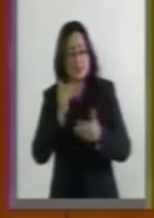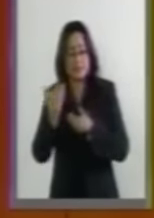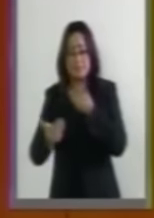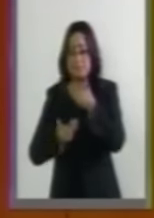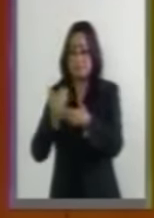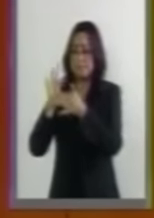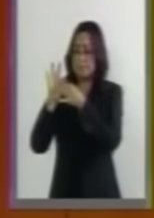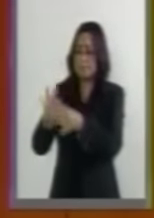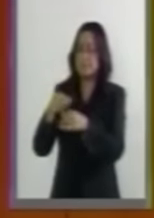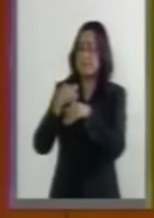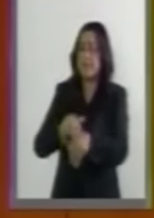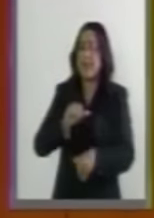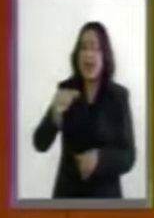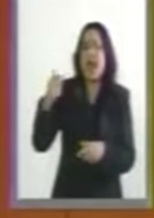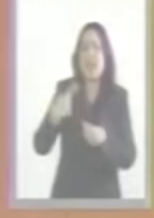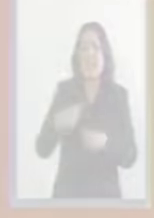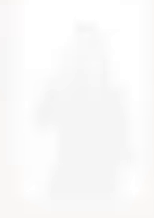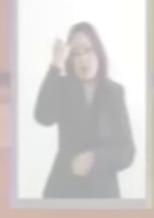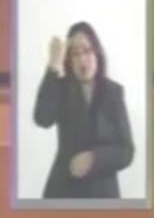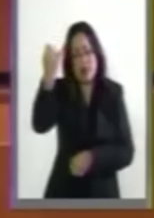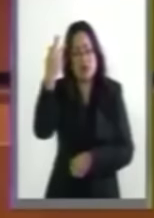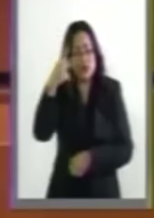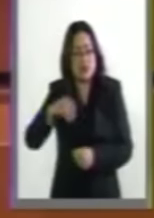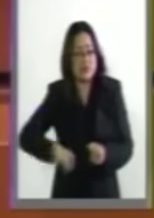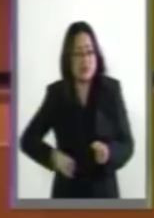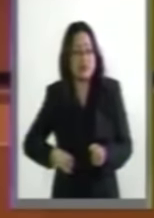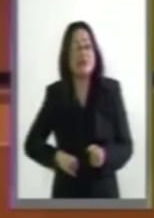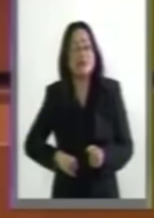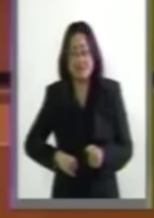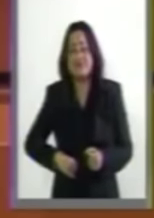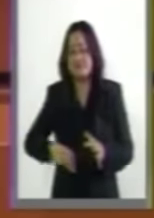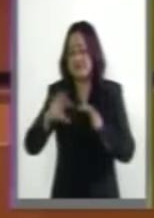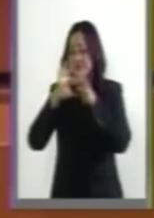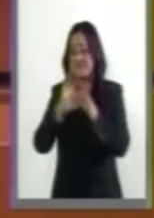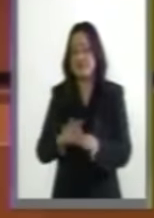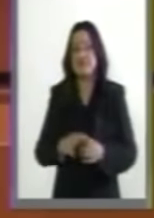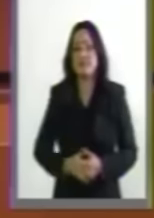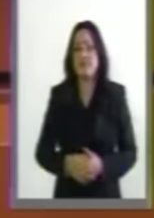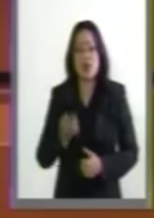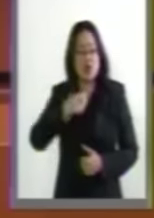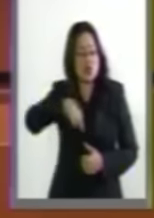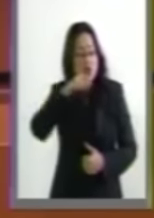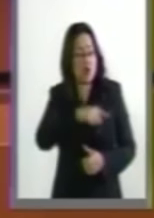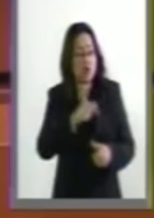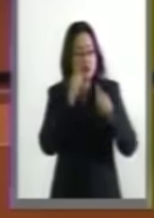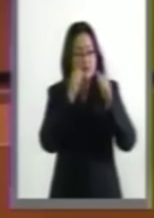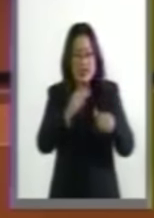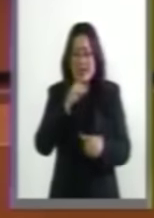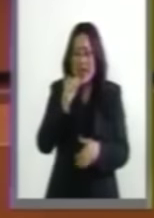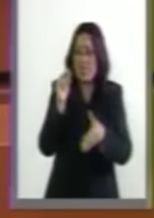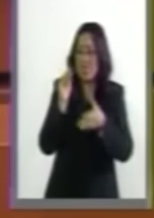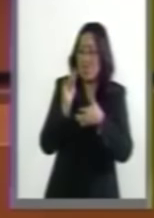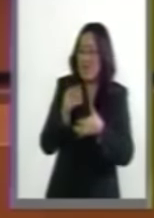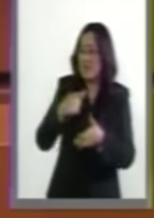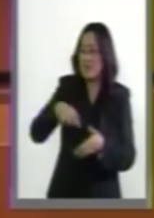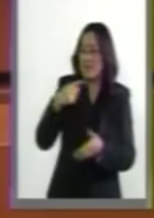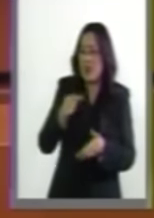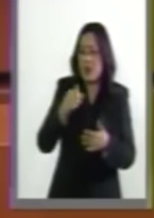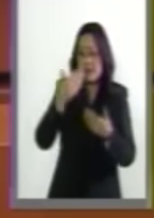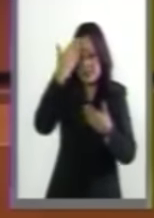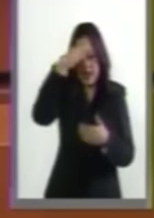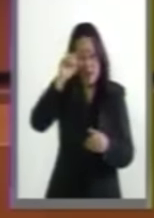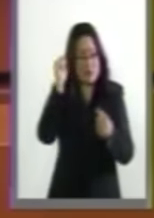de los intereses norteamericanos, pero aquí no se dan cuenta de nada, aquí no se defiende al país,